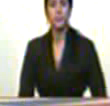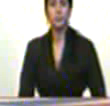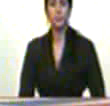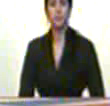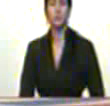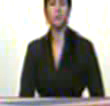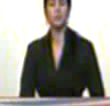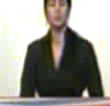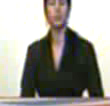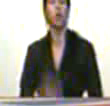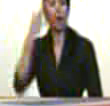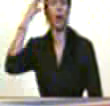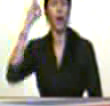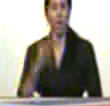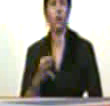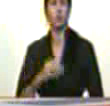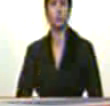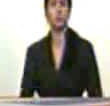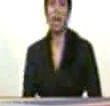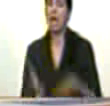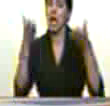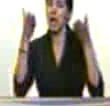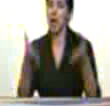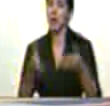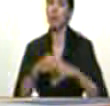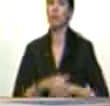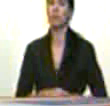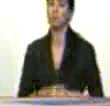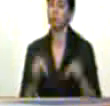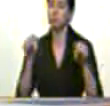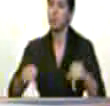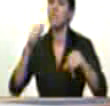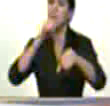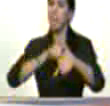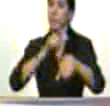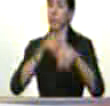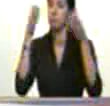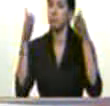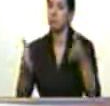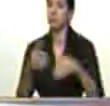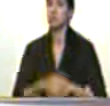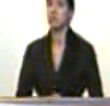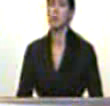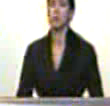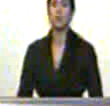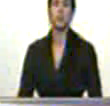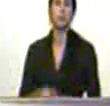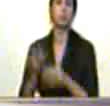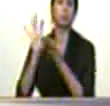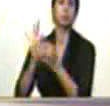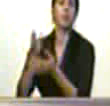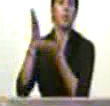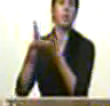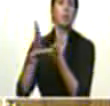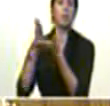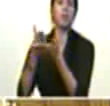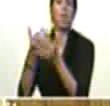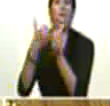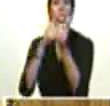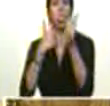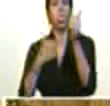creo firmemente que ha llegado la hora para ir aminorando toda esta dependencia todo este atraso